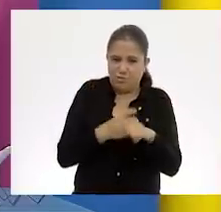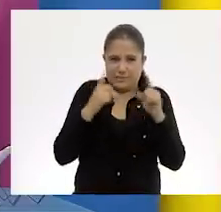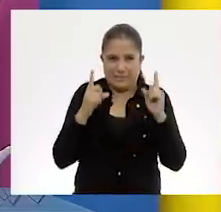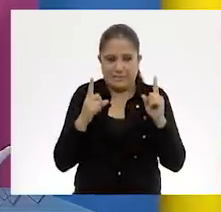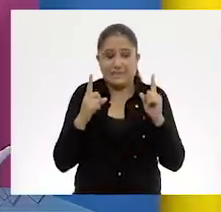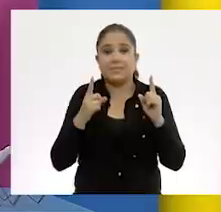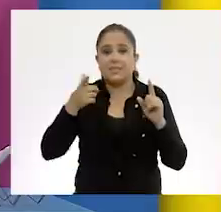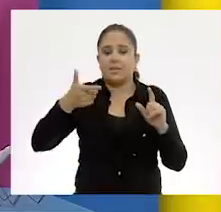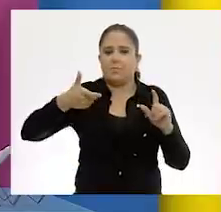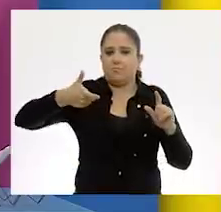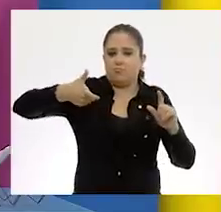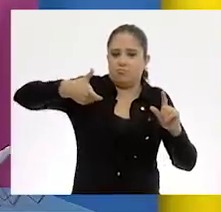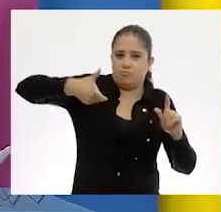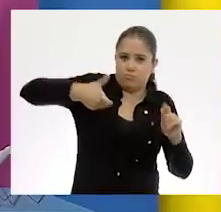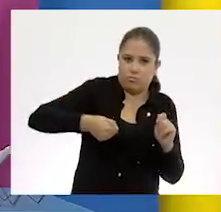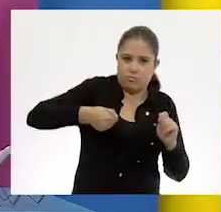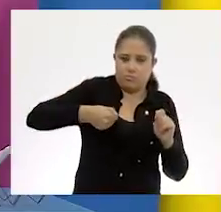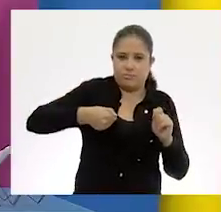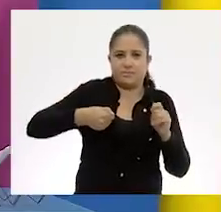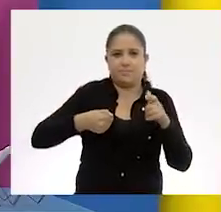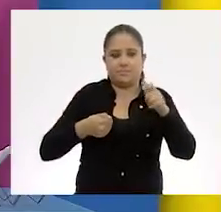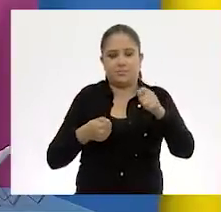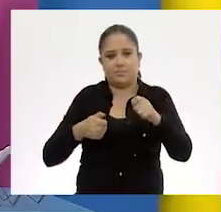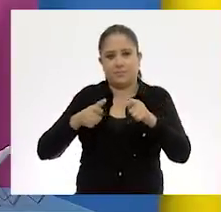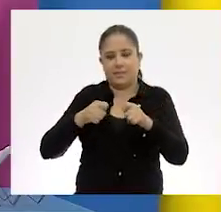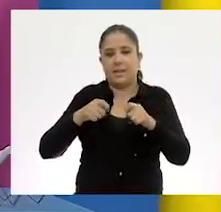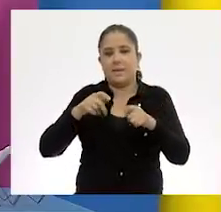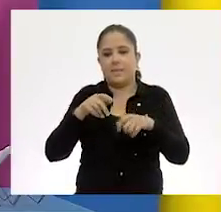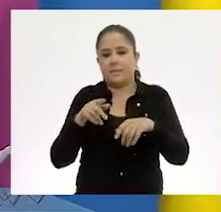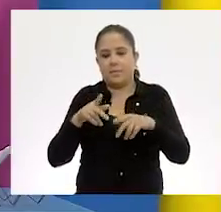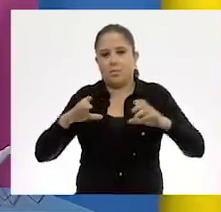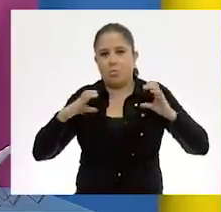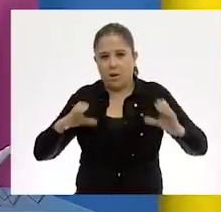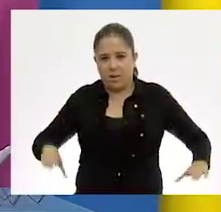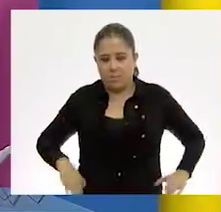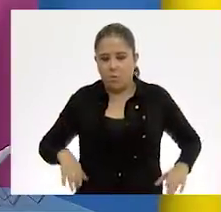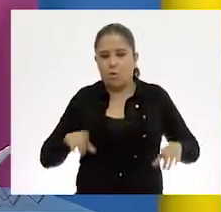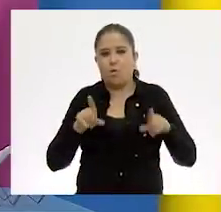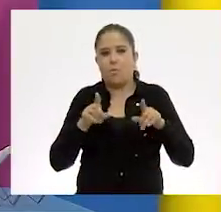Tomamos la pinza y lo vamos a agarrar de sus piernitas, de su cuerpito.